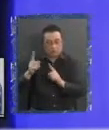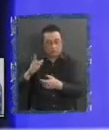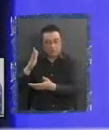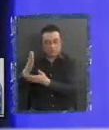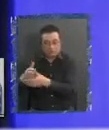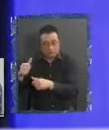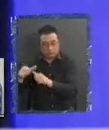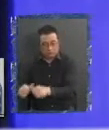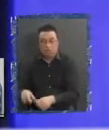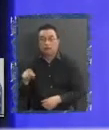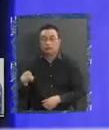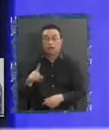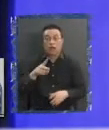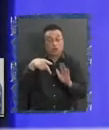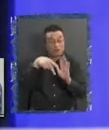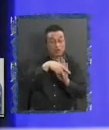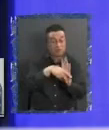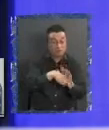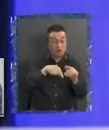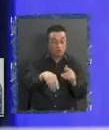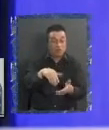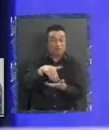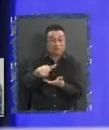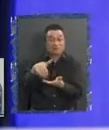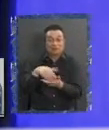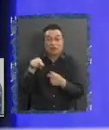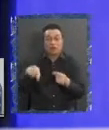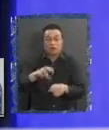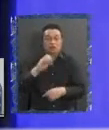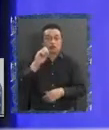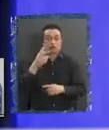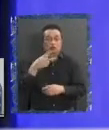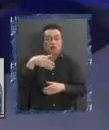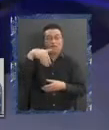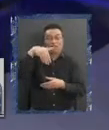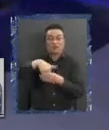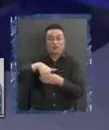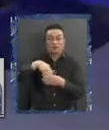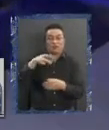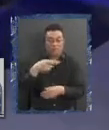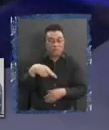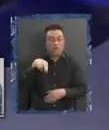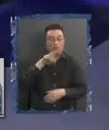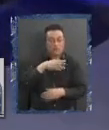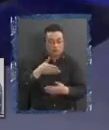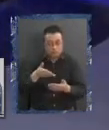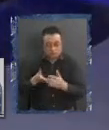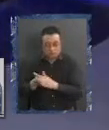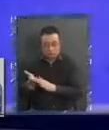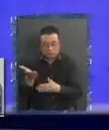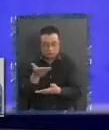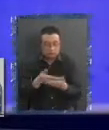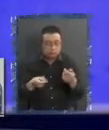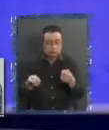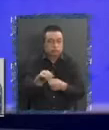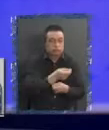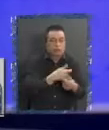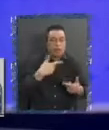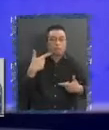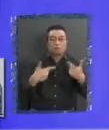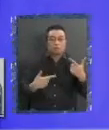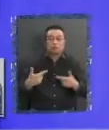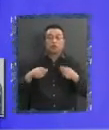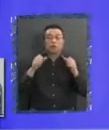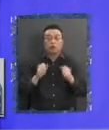entienda estas normas que hoy día fueron rechazadas van a una segunda votación porque vuelven a entrar a un proceso de negociación política para ver si se